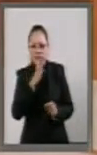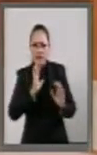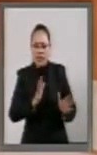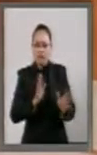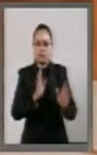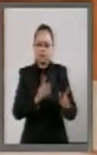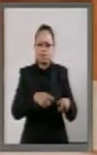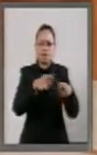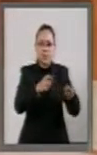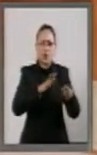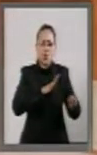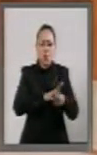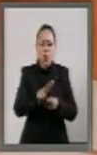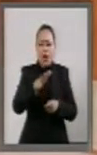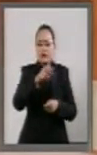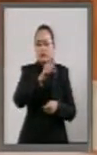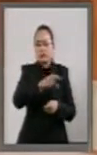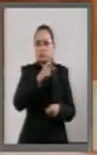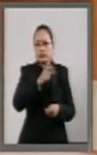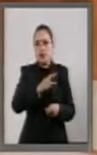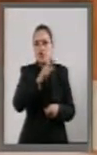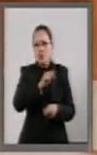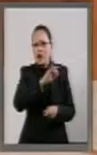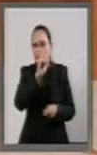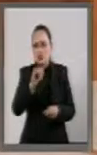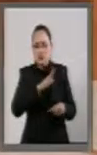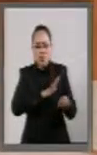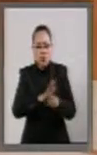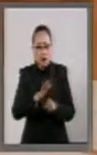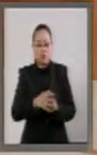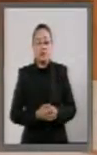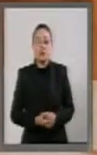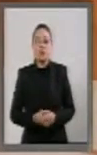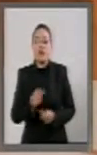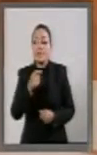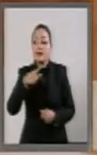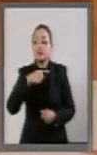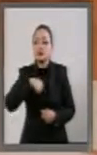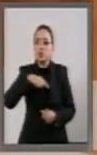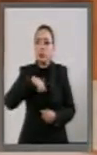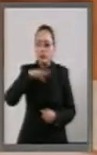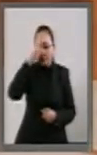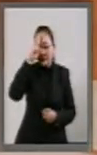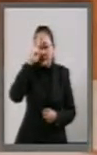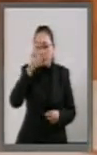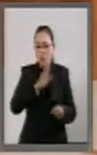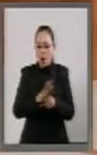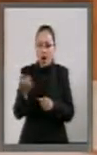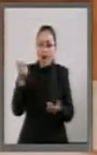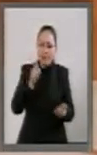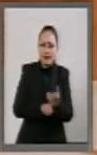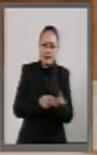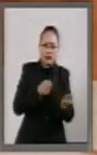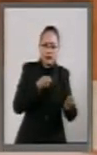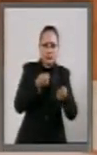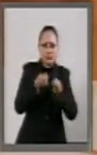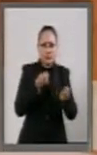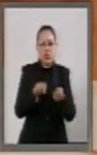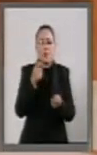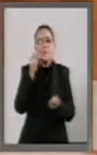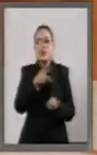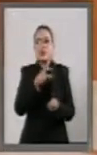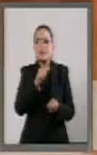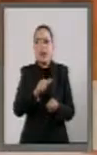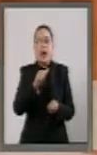correspondiente. Estamos pensando que los órganos internos de control, que la propia